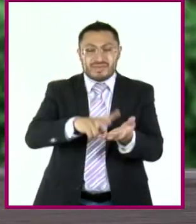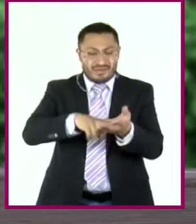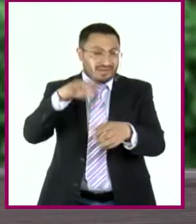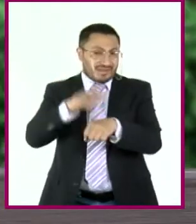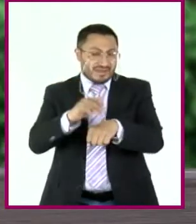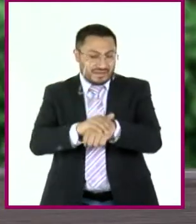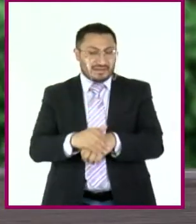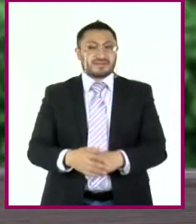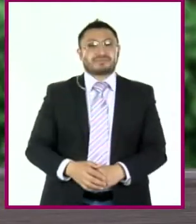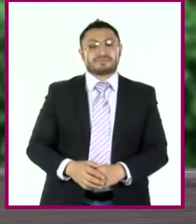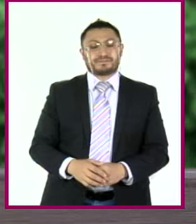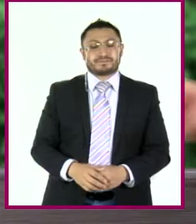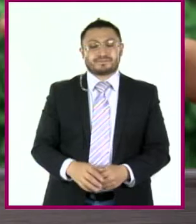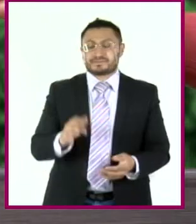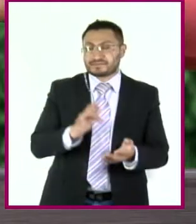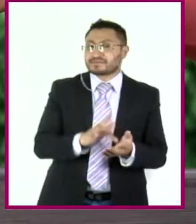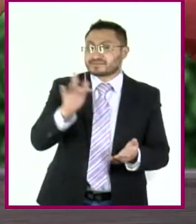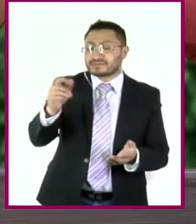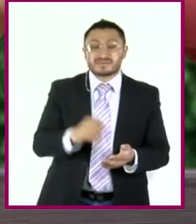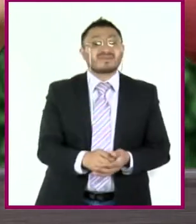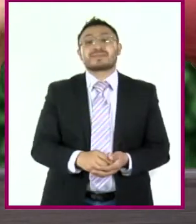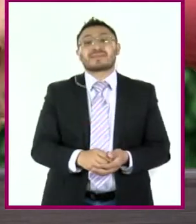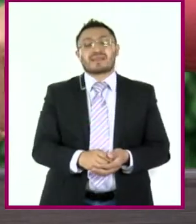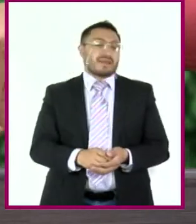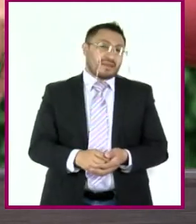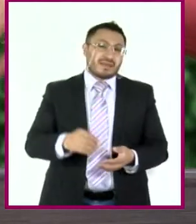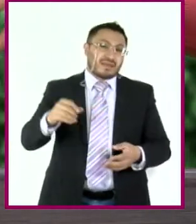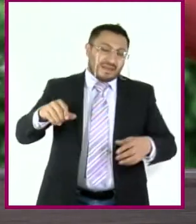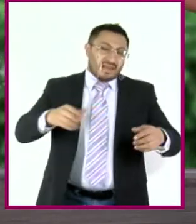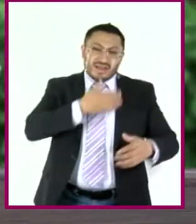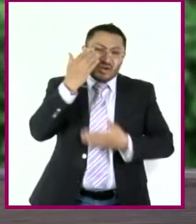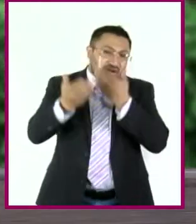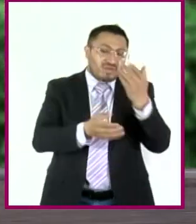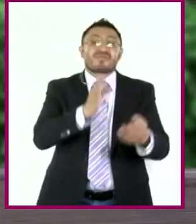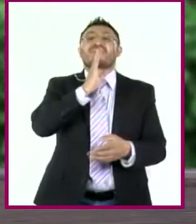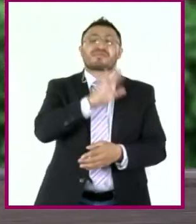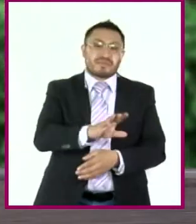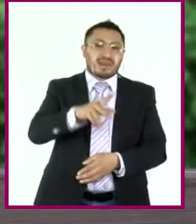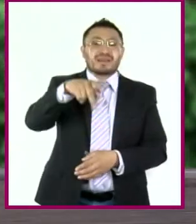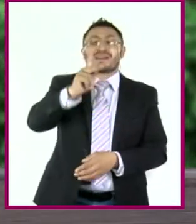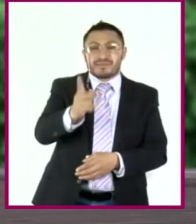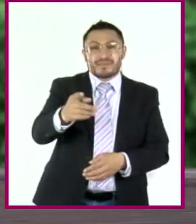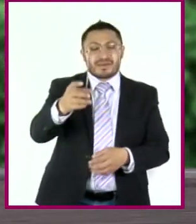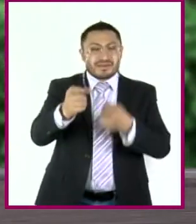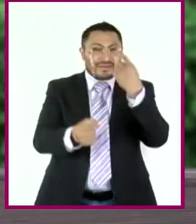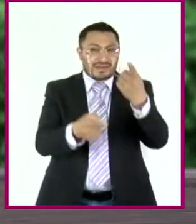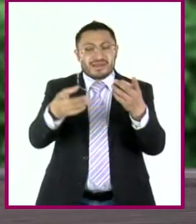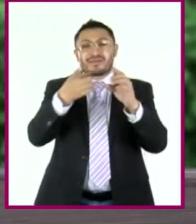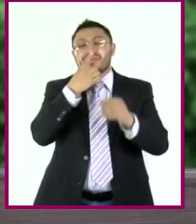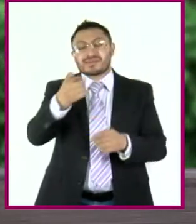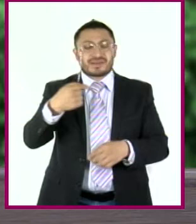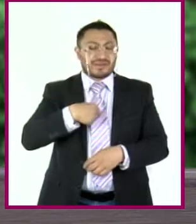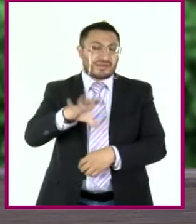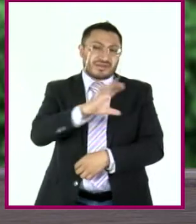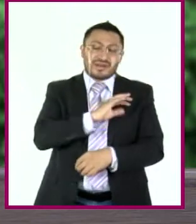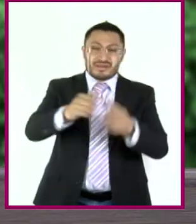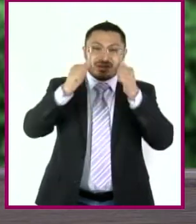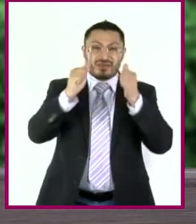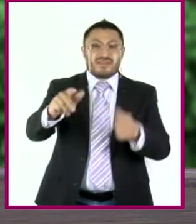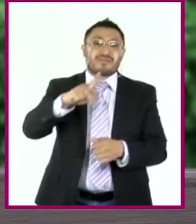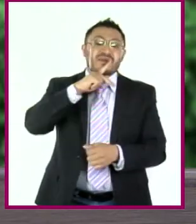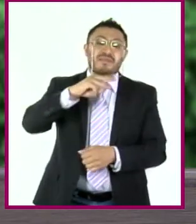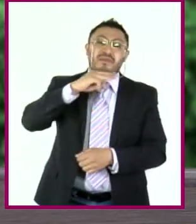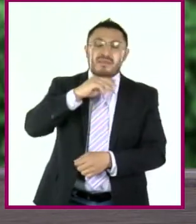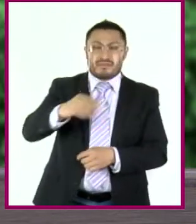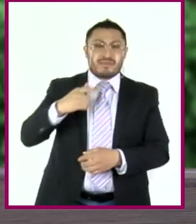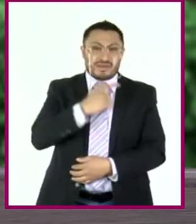Gracias. Varios resaltaron mis malos hábitos, pero fíjate que algunos me hicieron notar que soy muy atento y cariñoso con mis padres y hasta me dieron ganas de pasar